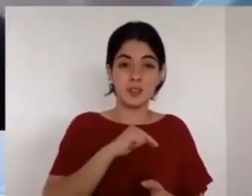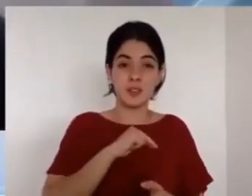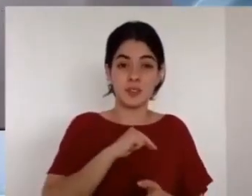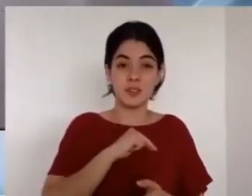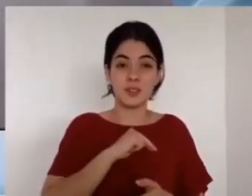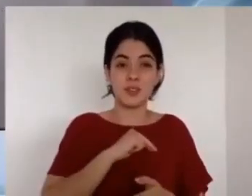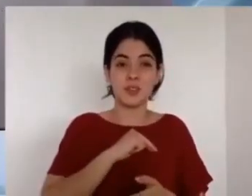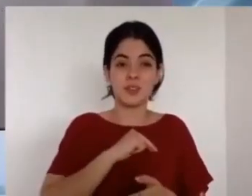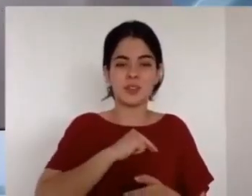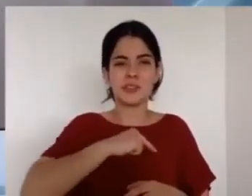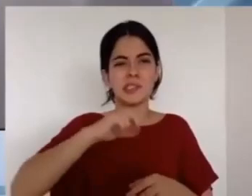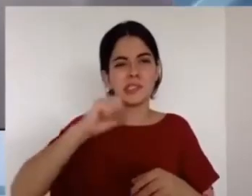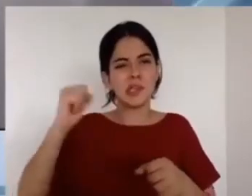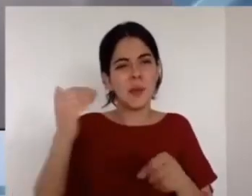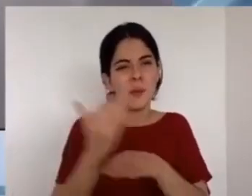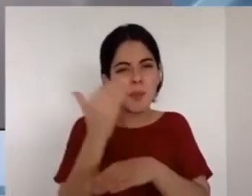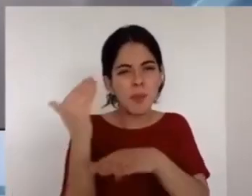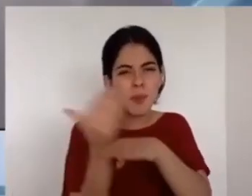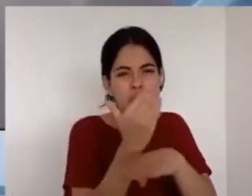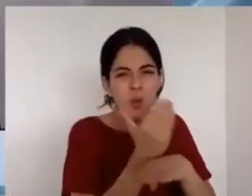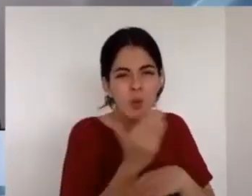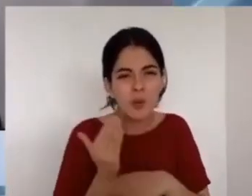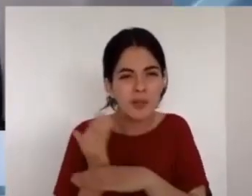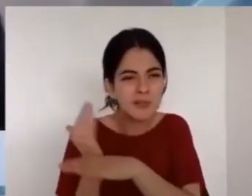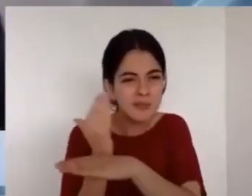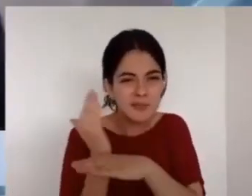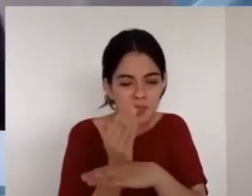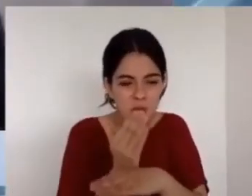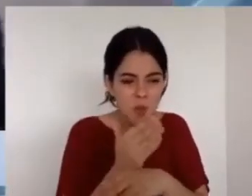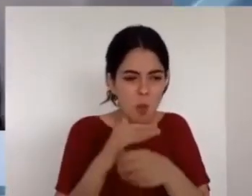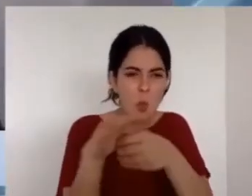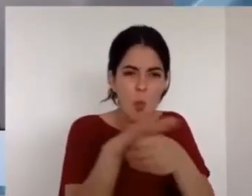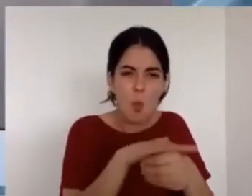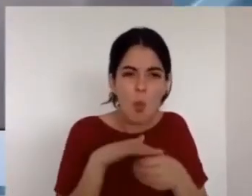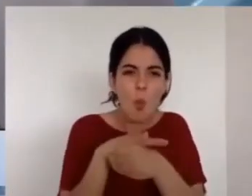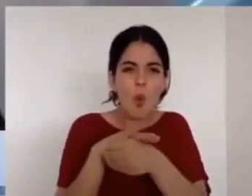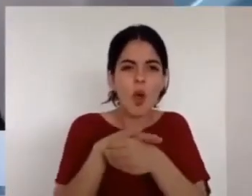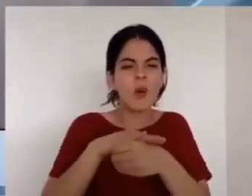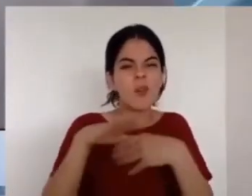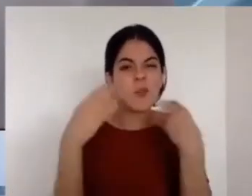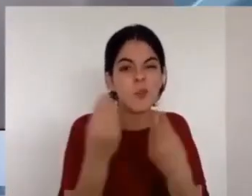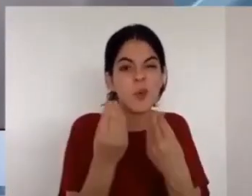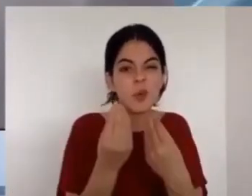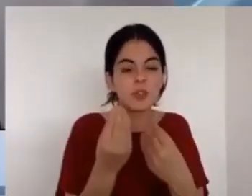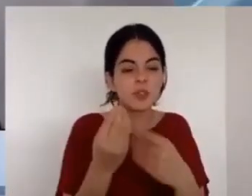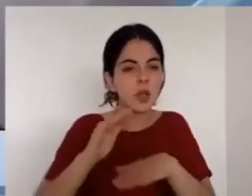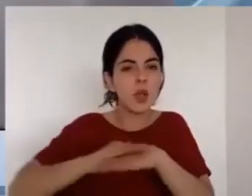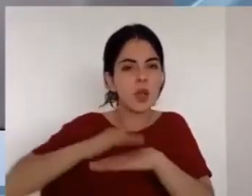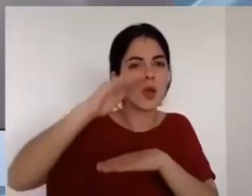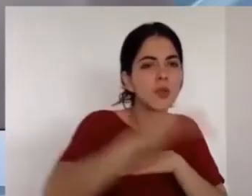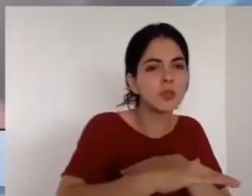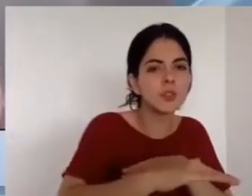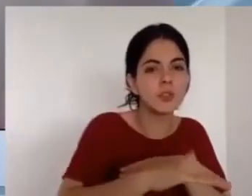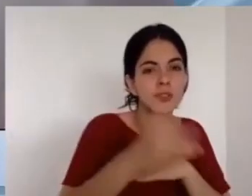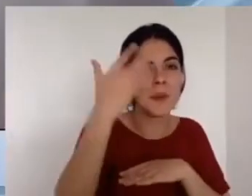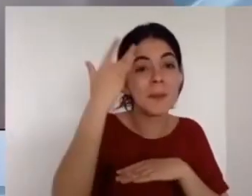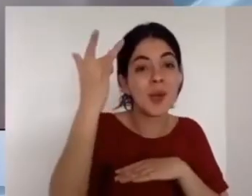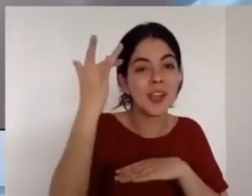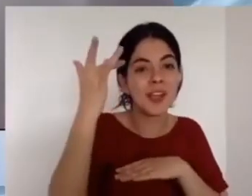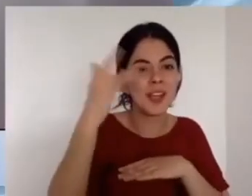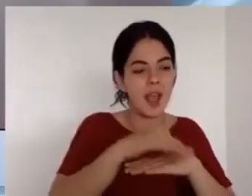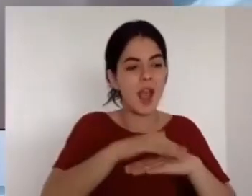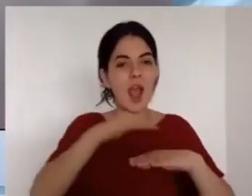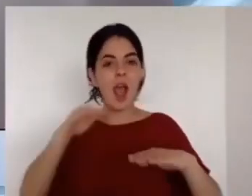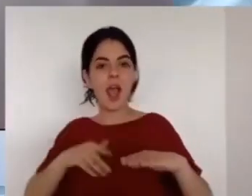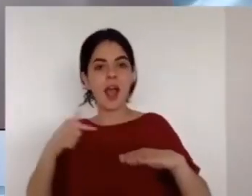de Cristo es decir, con hacer nuestra voluntad y no la de él cuando hacemos